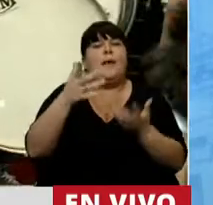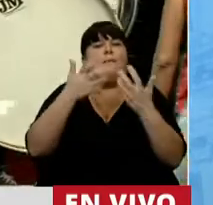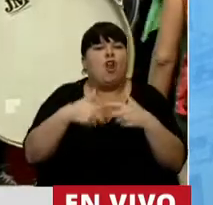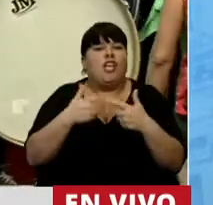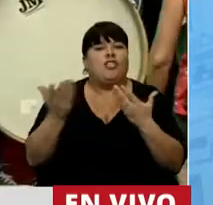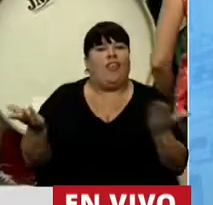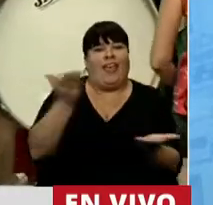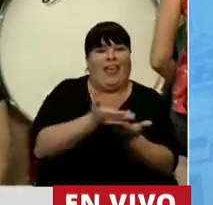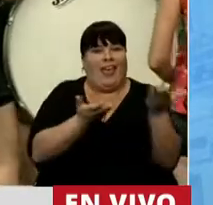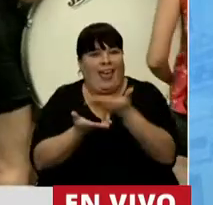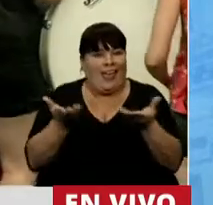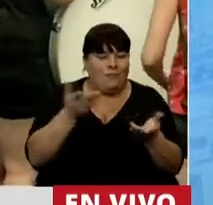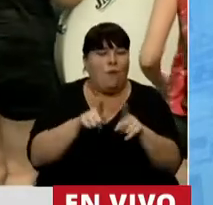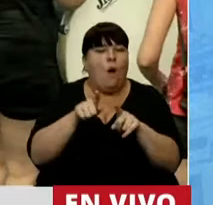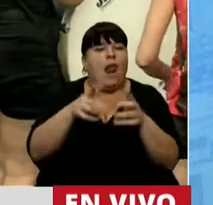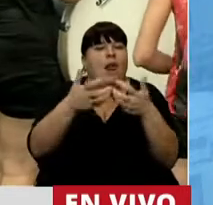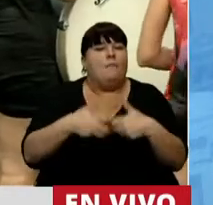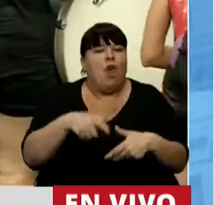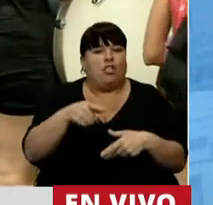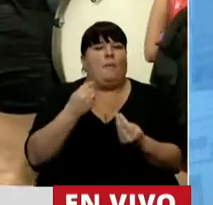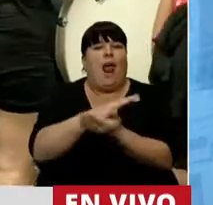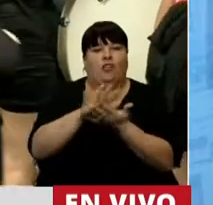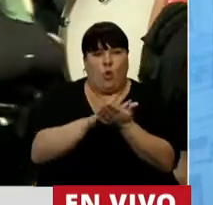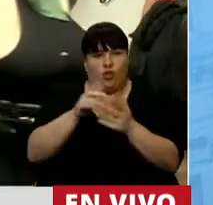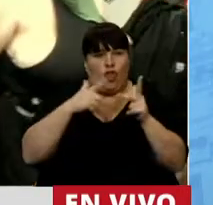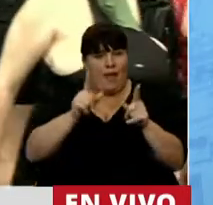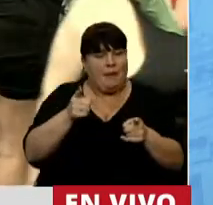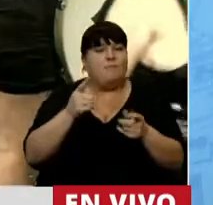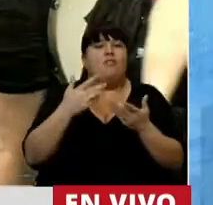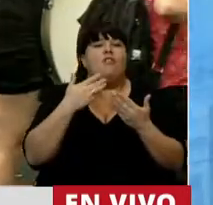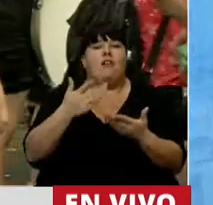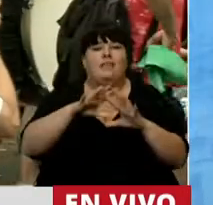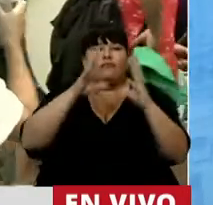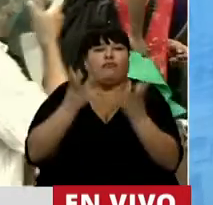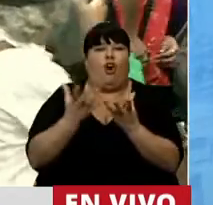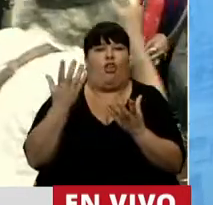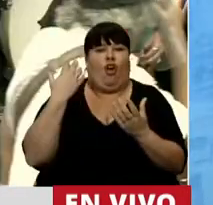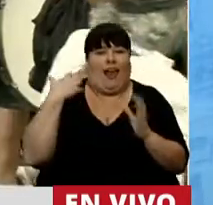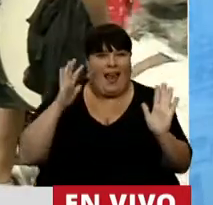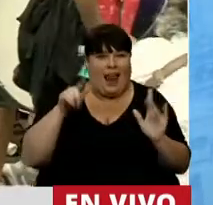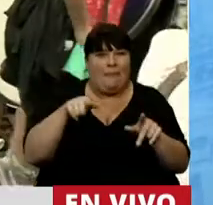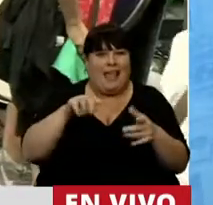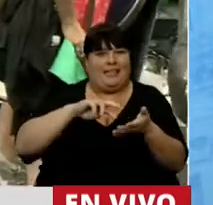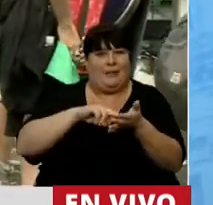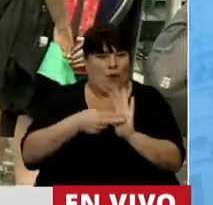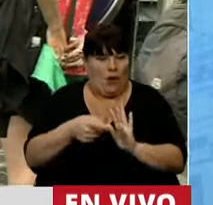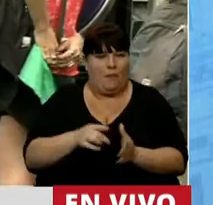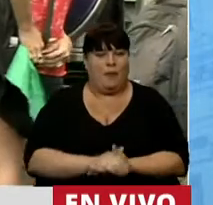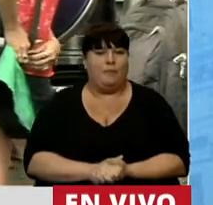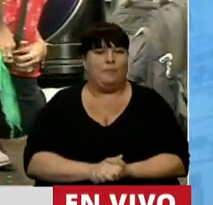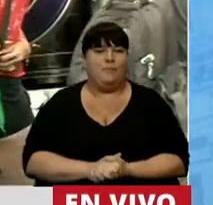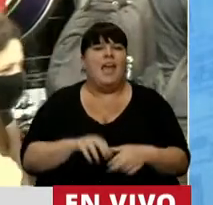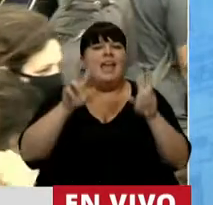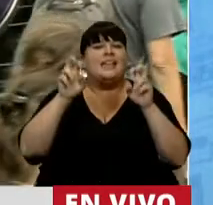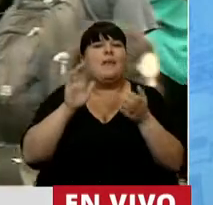complementarios, proyectos que tienden a dar respuesta, como decía, a través de un abordaje integral a esta problemática. El